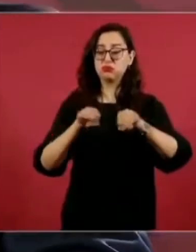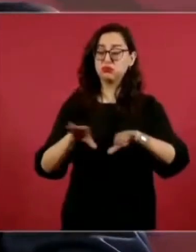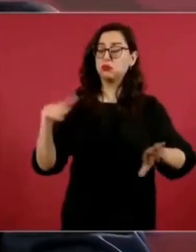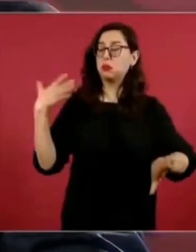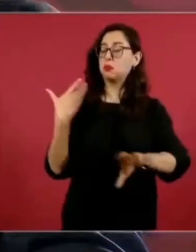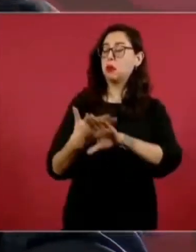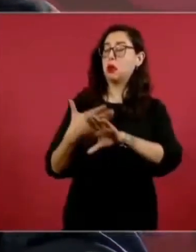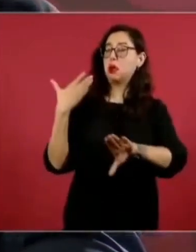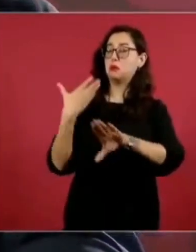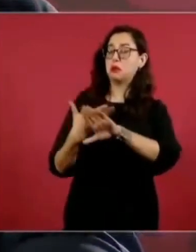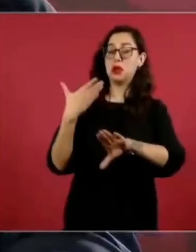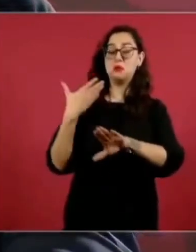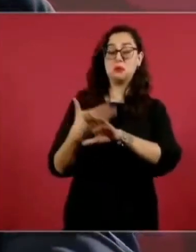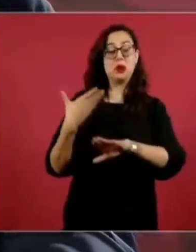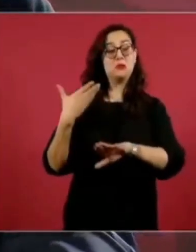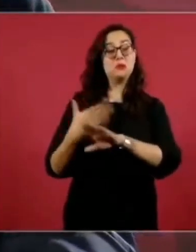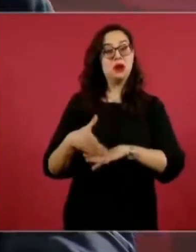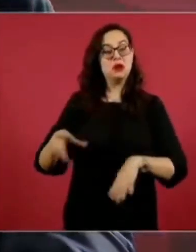atacándonos.